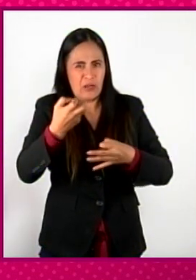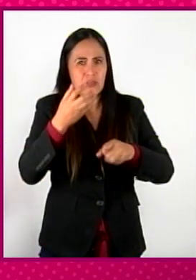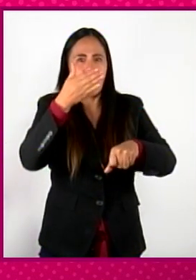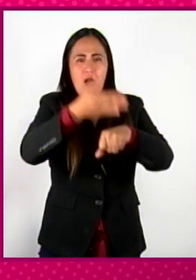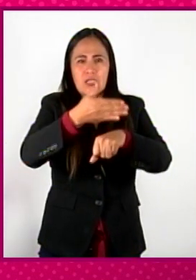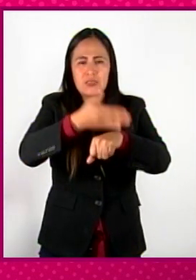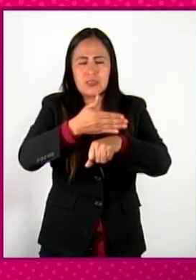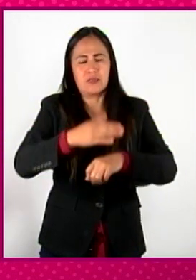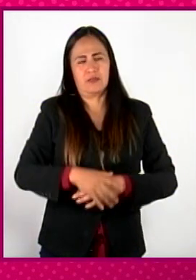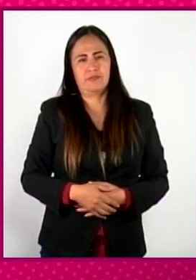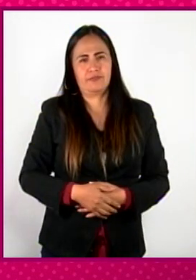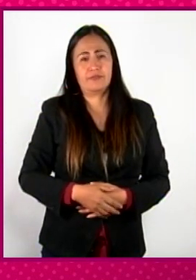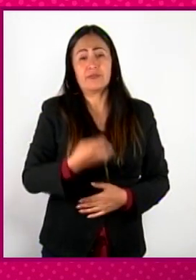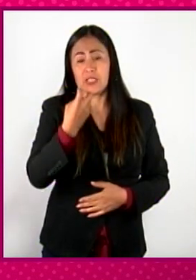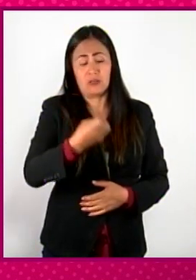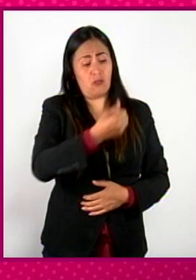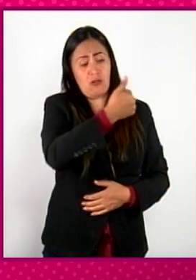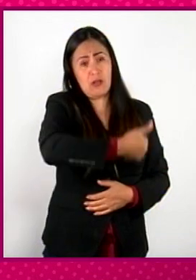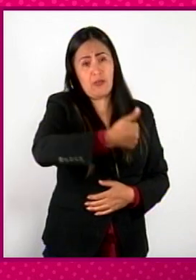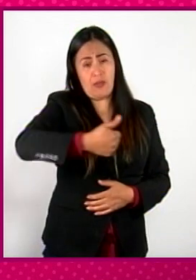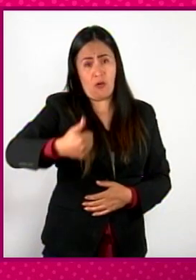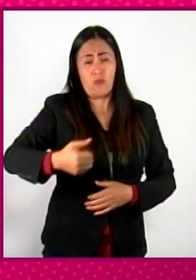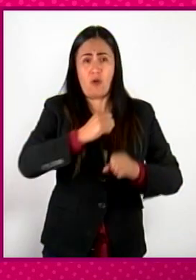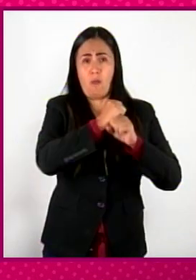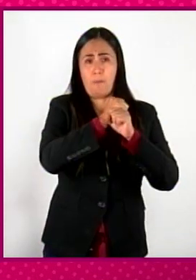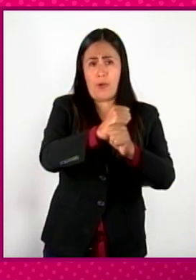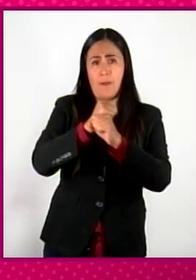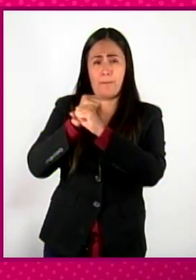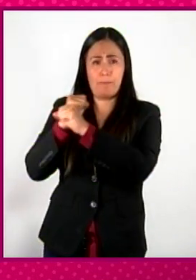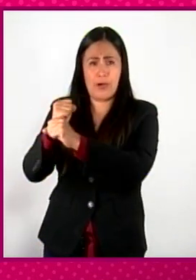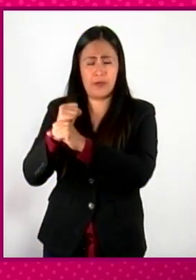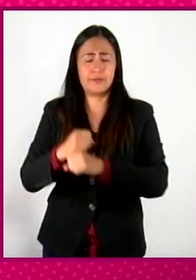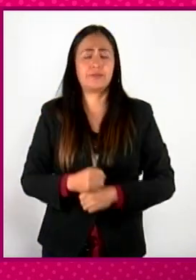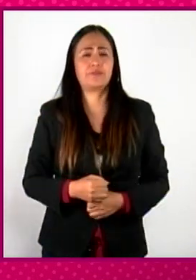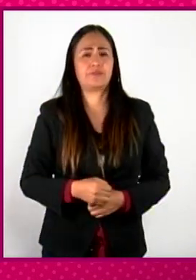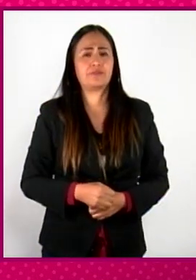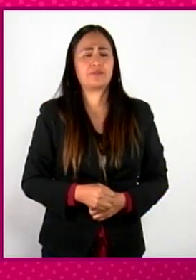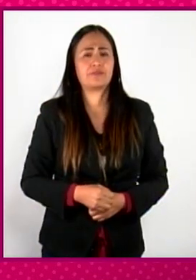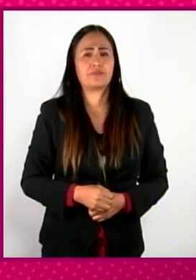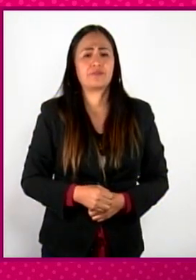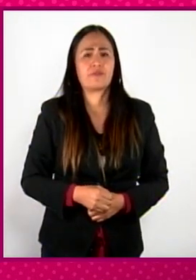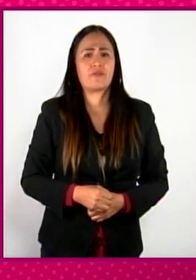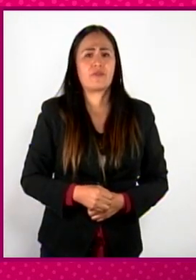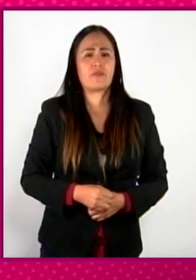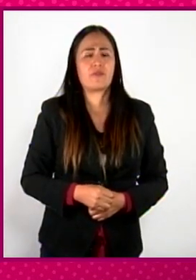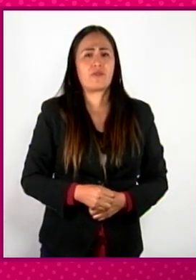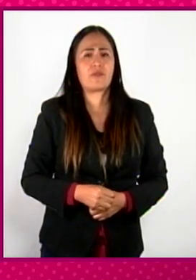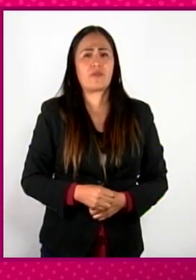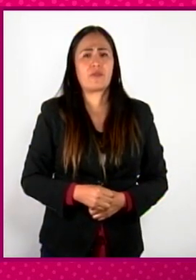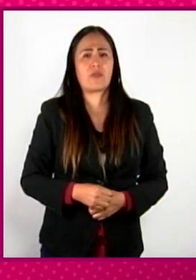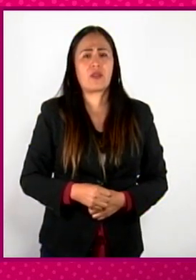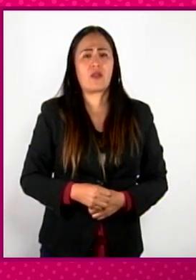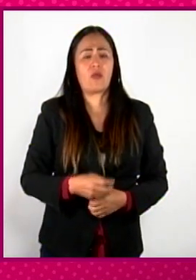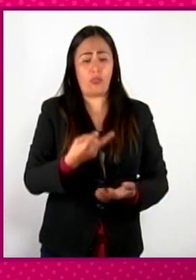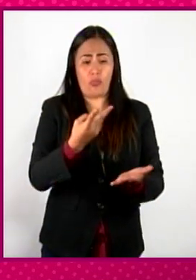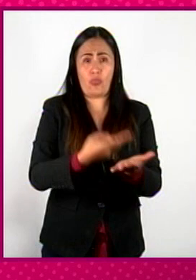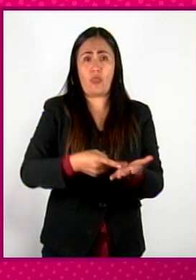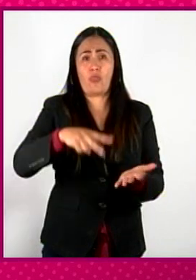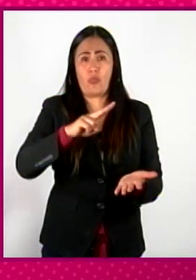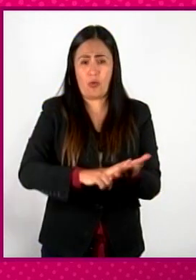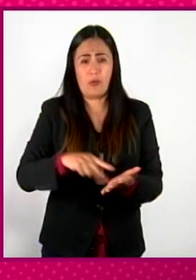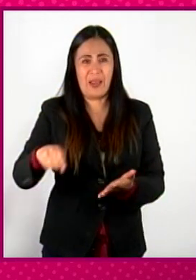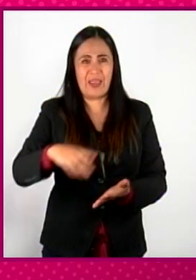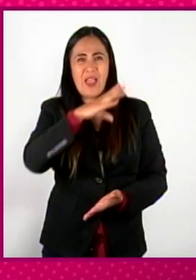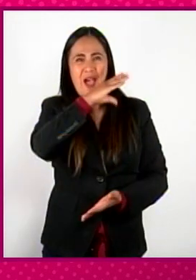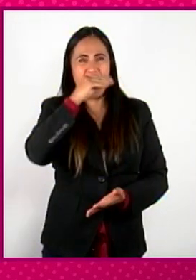resistencia individual, ¿no? No hay un binomio entre esclavizado o de origen